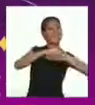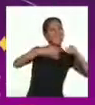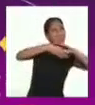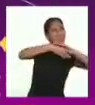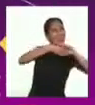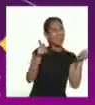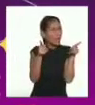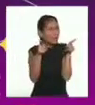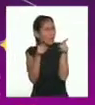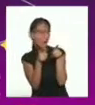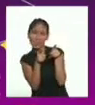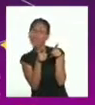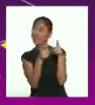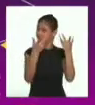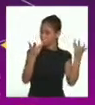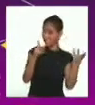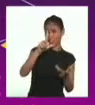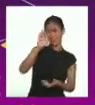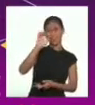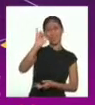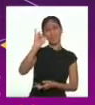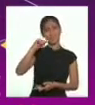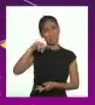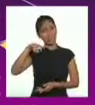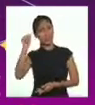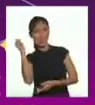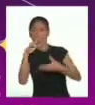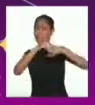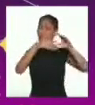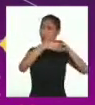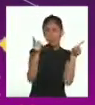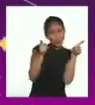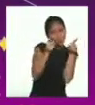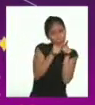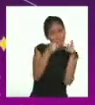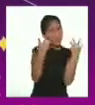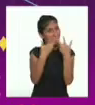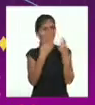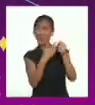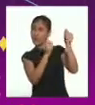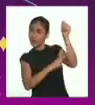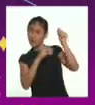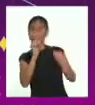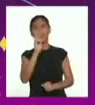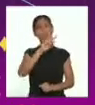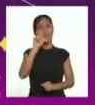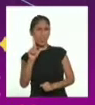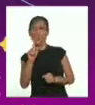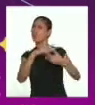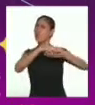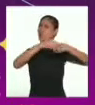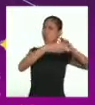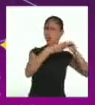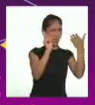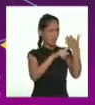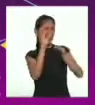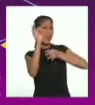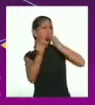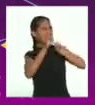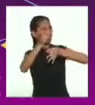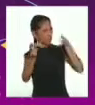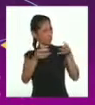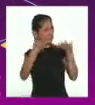La leyenda es un relato corto que forma parte de la tradición oral. Su propósito es